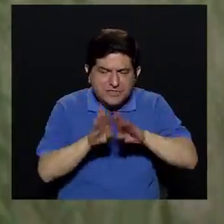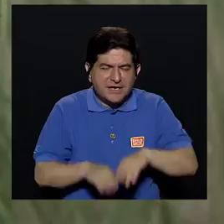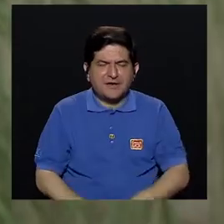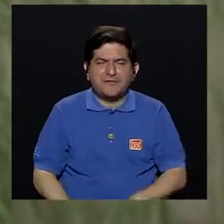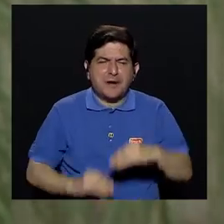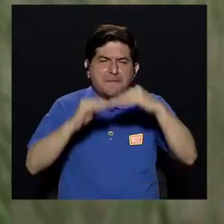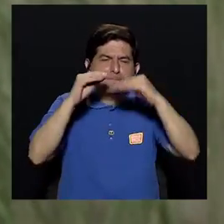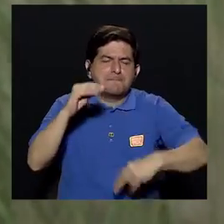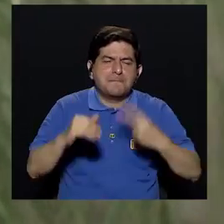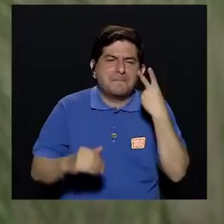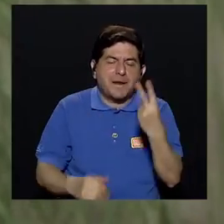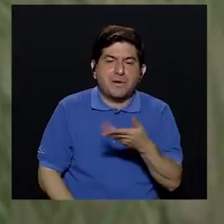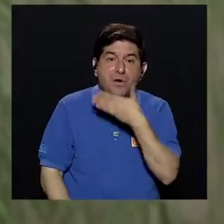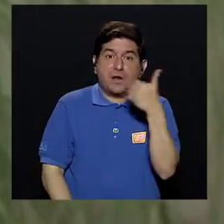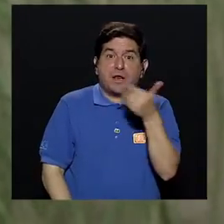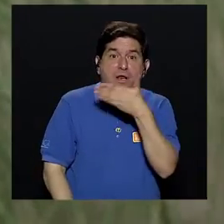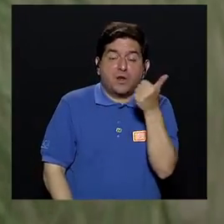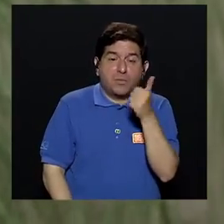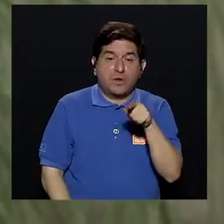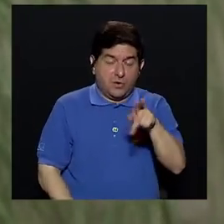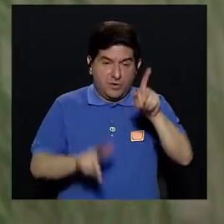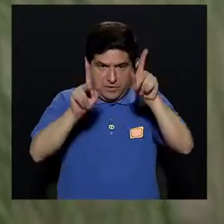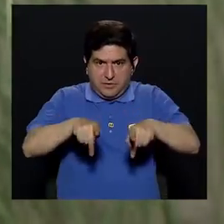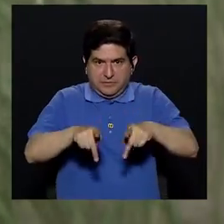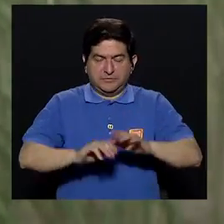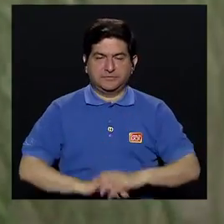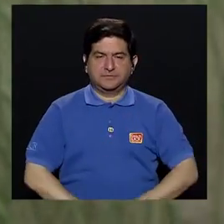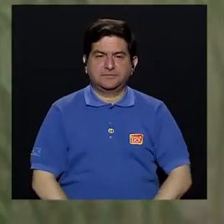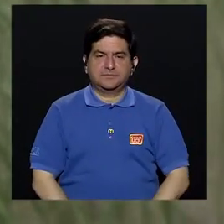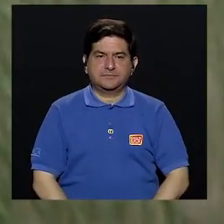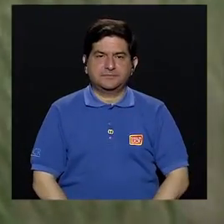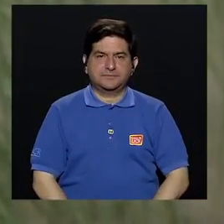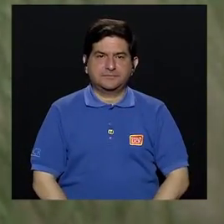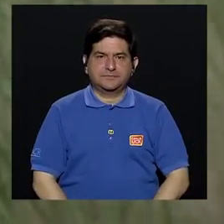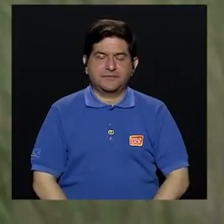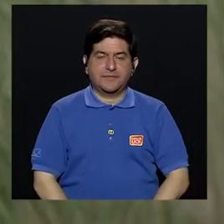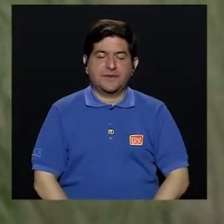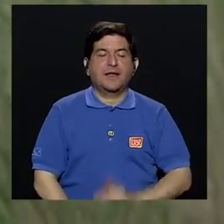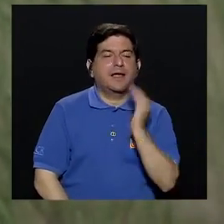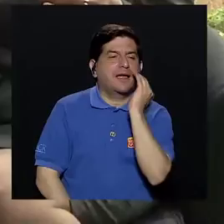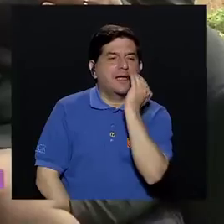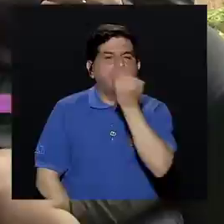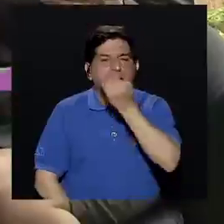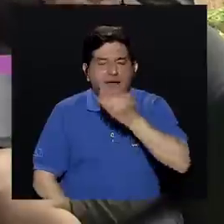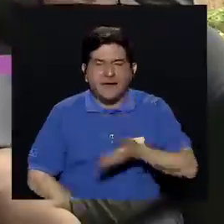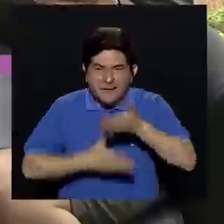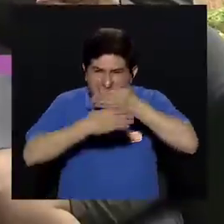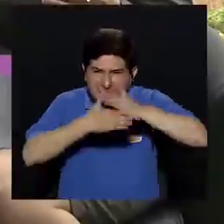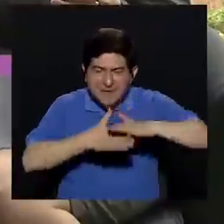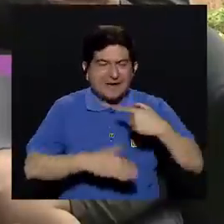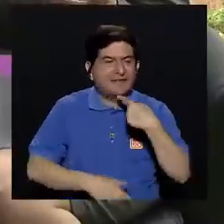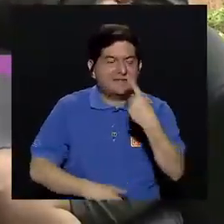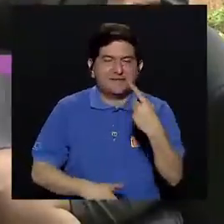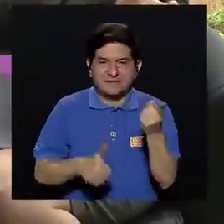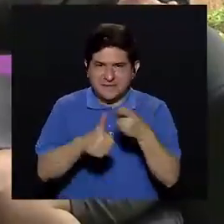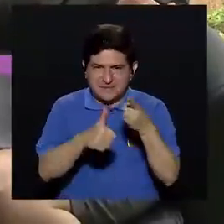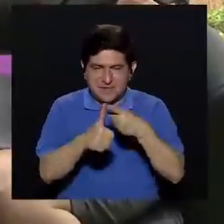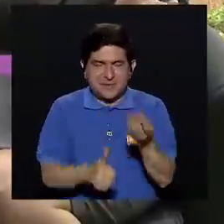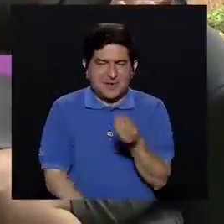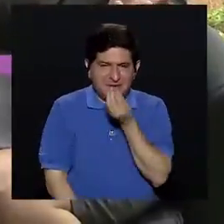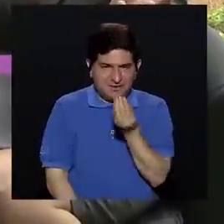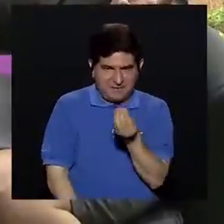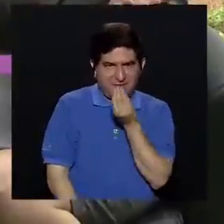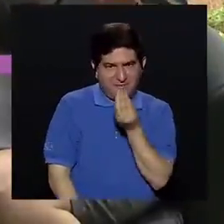visible y sea lo mejor posible para lo que es el paciente. En cuanto a lo que es el paladar hendido, pues uno le dice, primero la